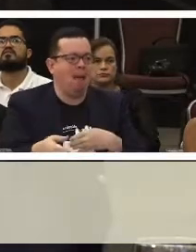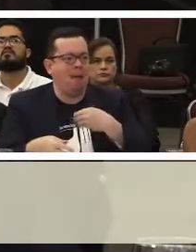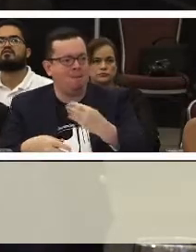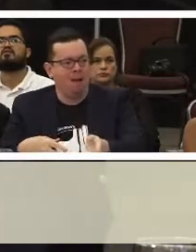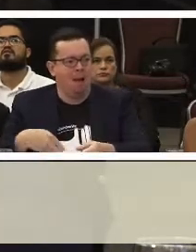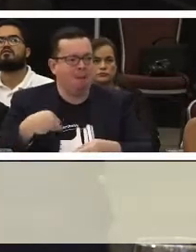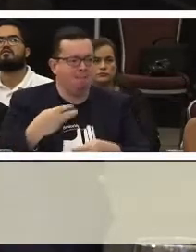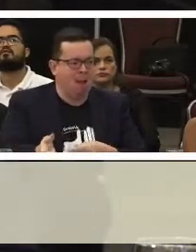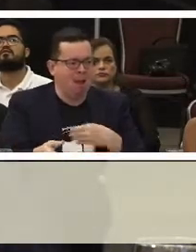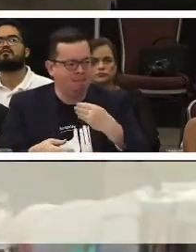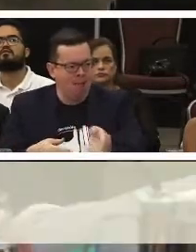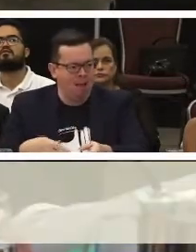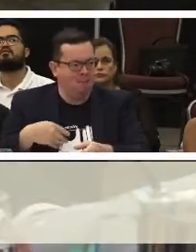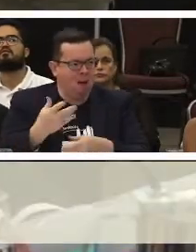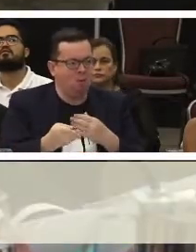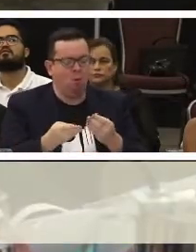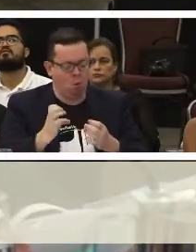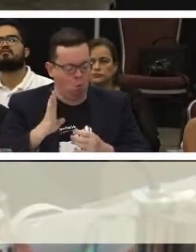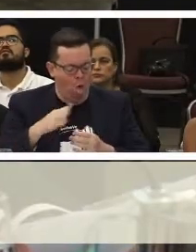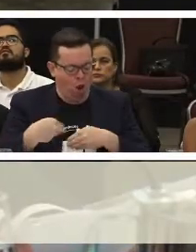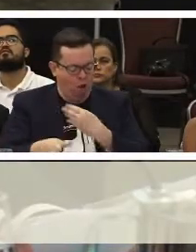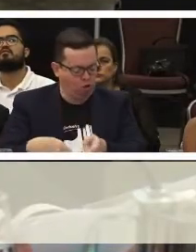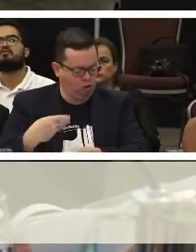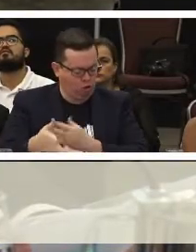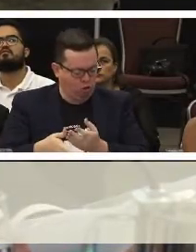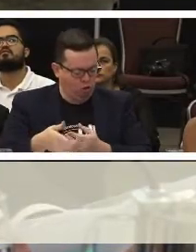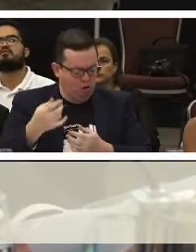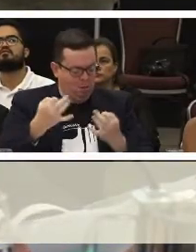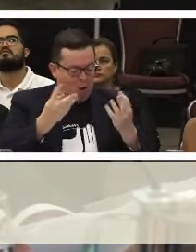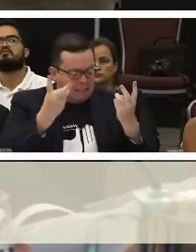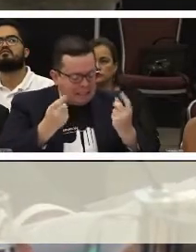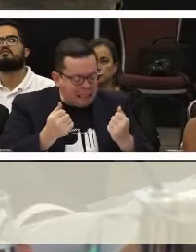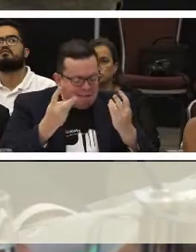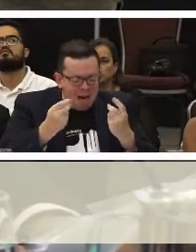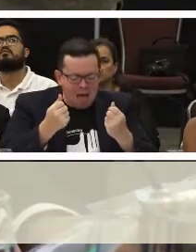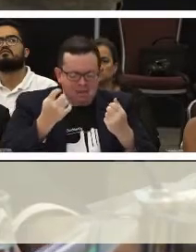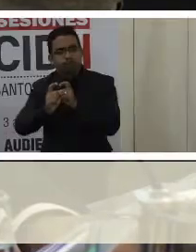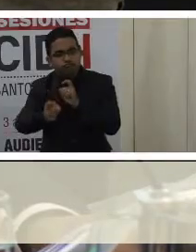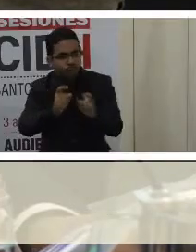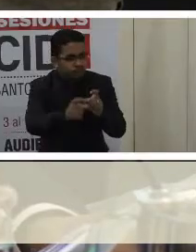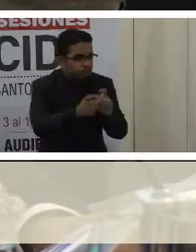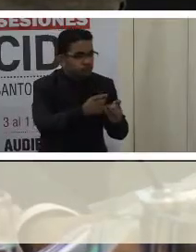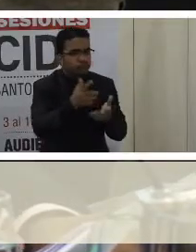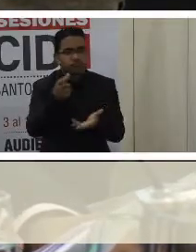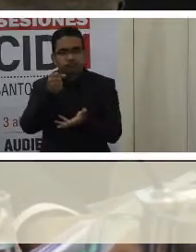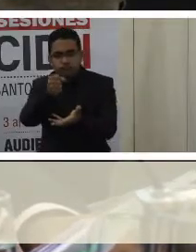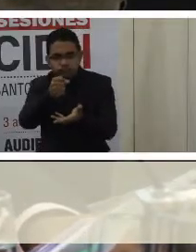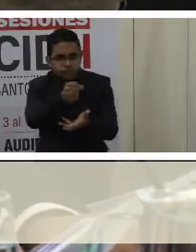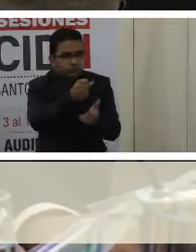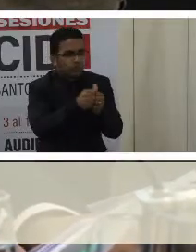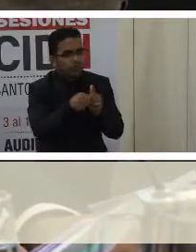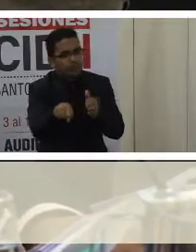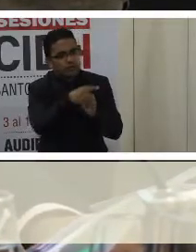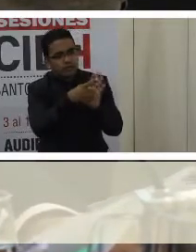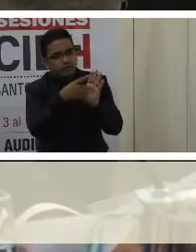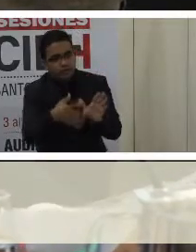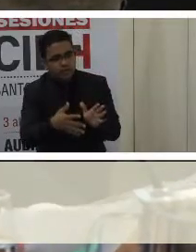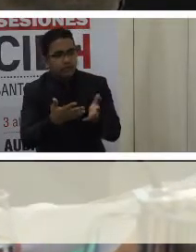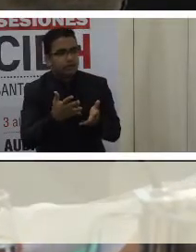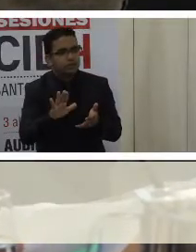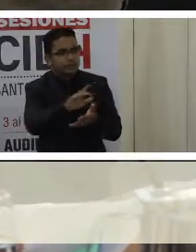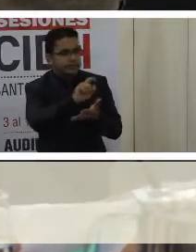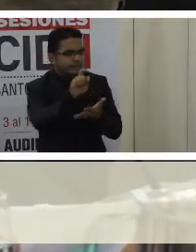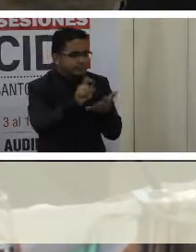Consideramos que la política del Estado venezolano de entregar bonos sin tener cifras actualizadas sobre la situación de personas con discapacidad, sus